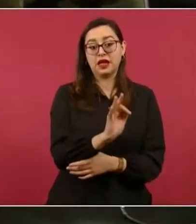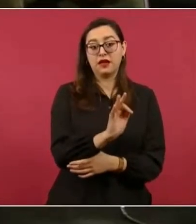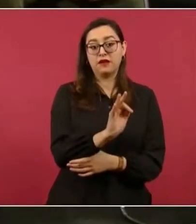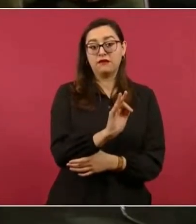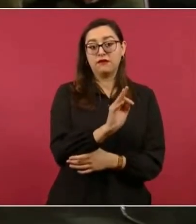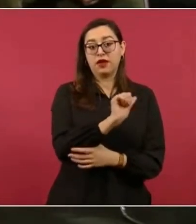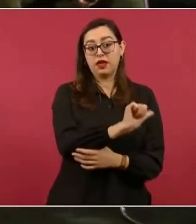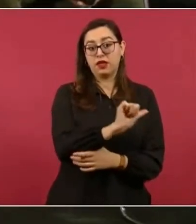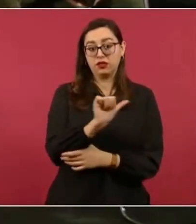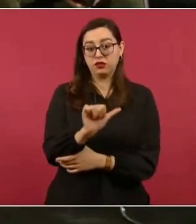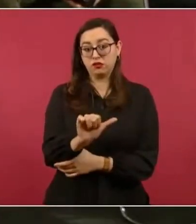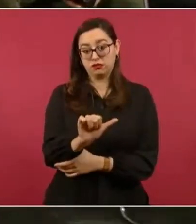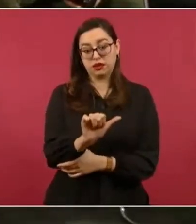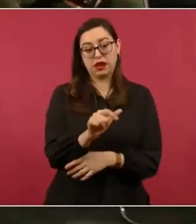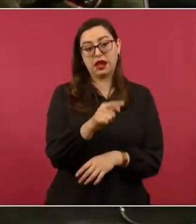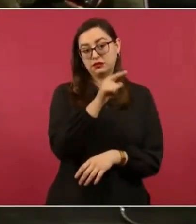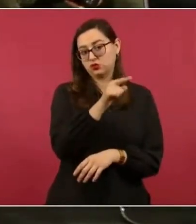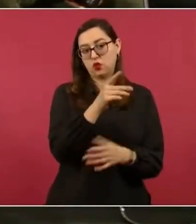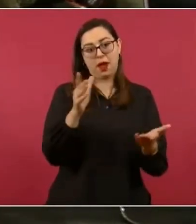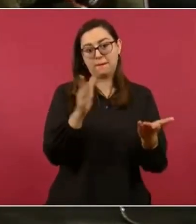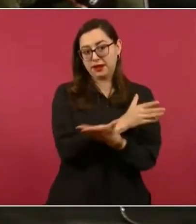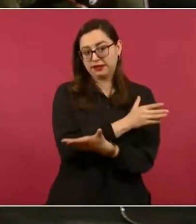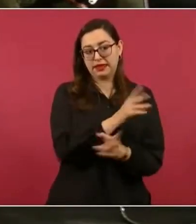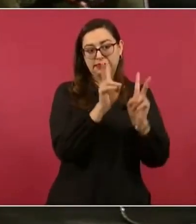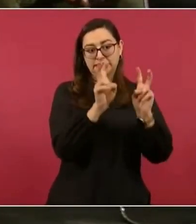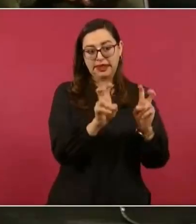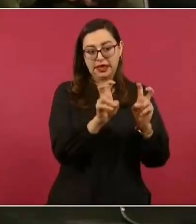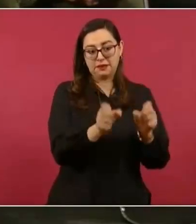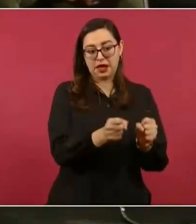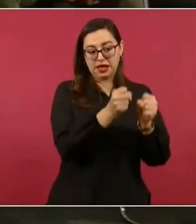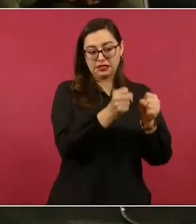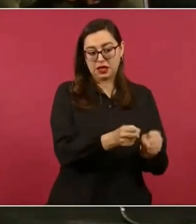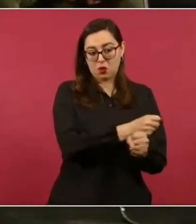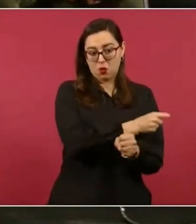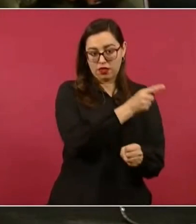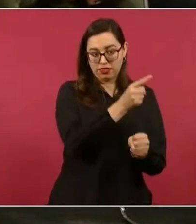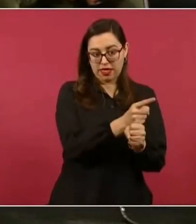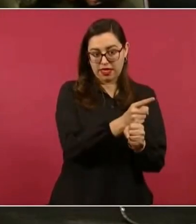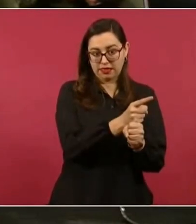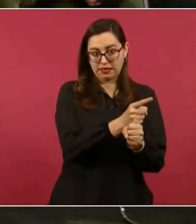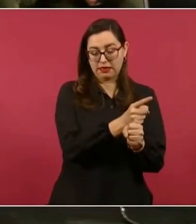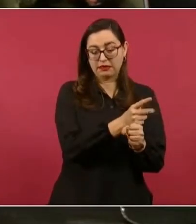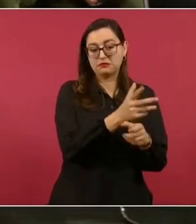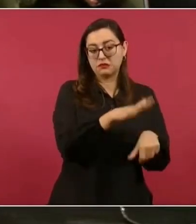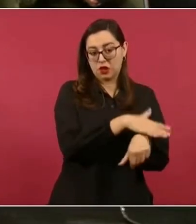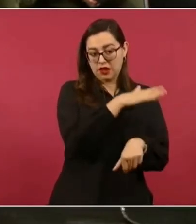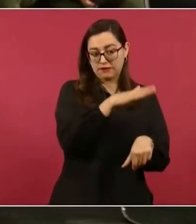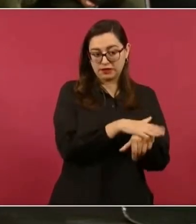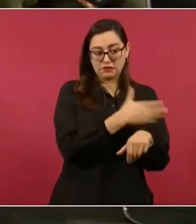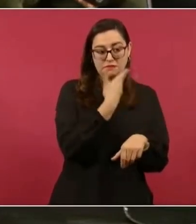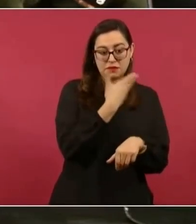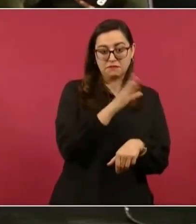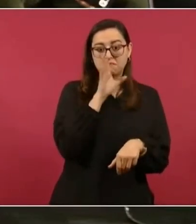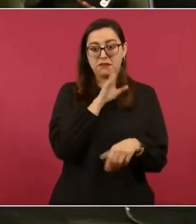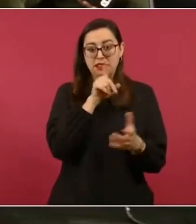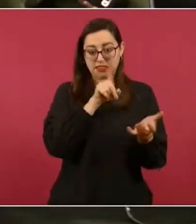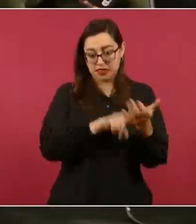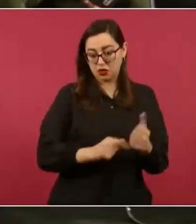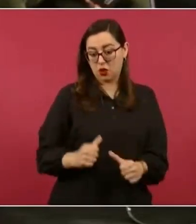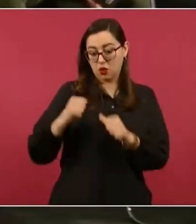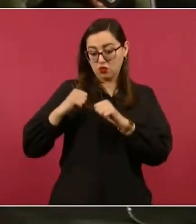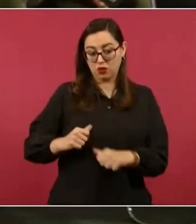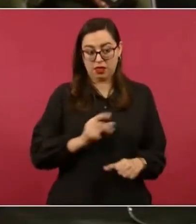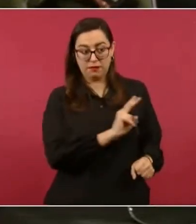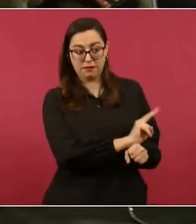de Avisión de los Estados Unidos, con criterios de la OASI, lo que califica es a las autoridades aeroportuarias y su